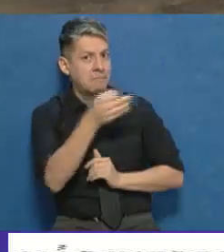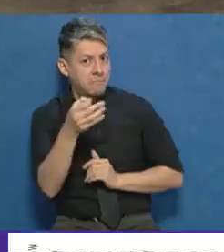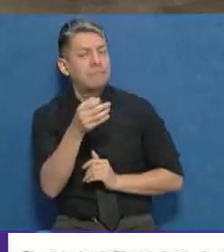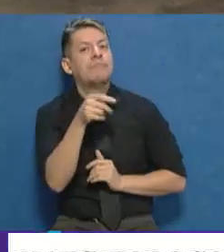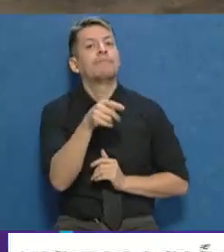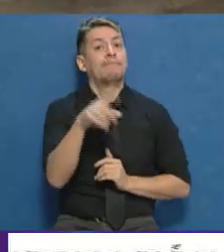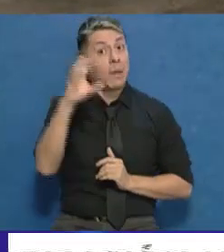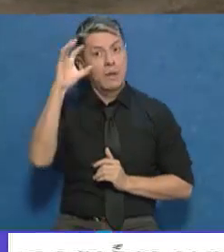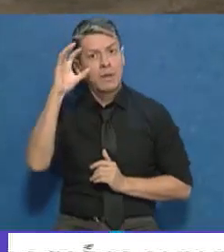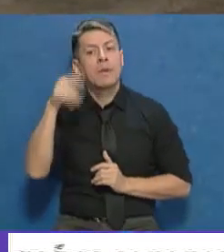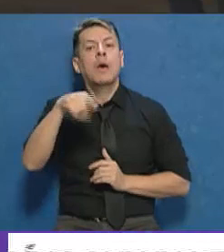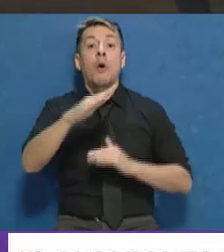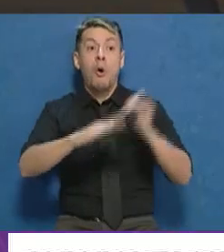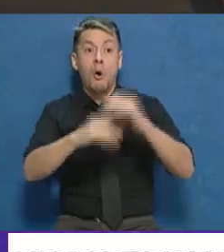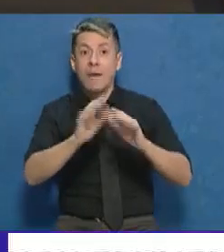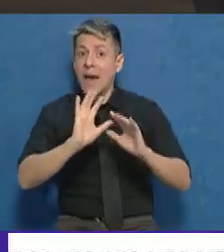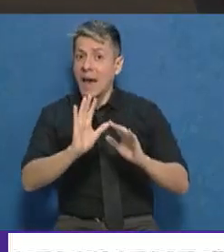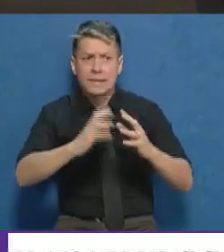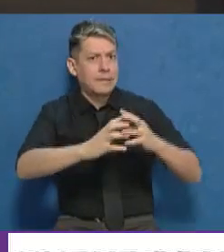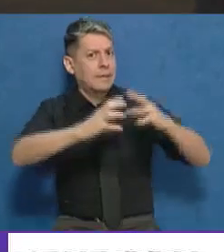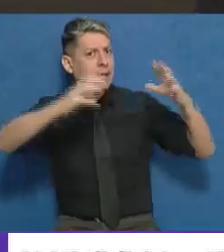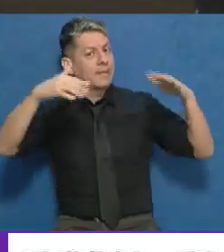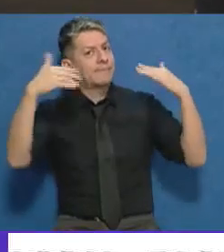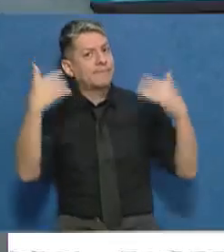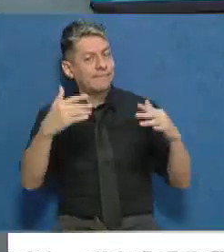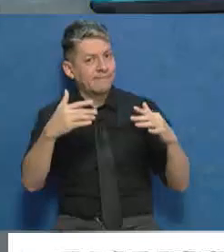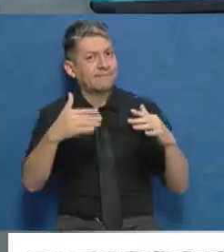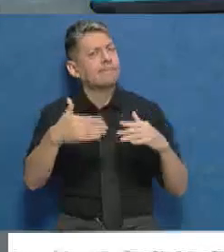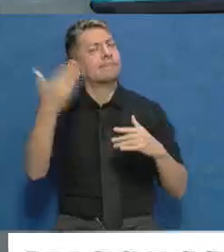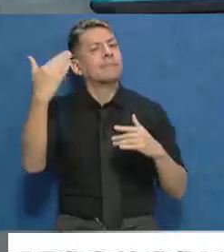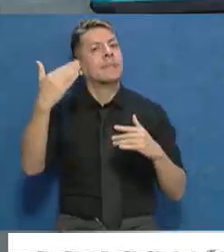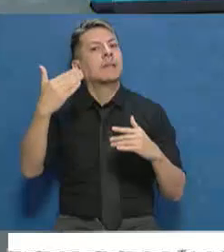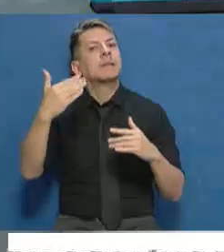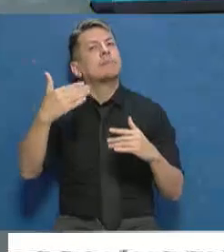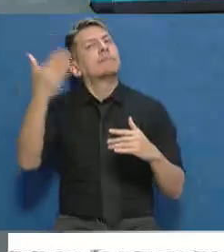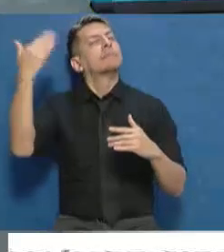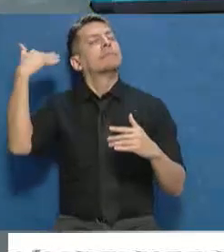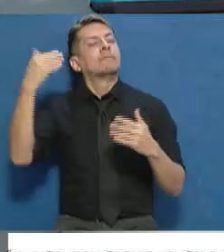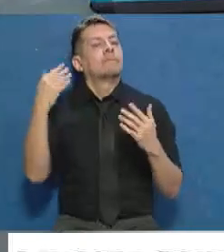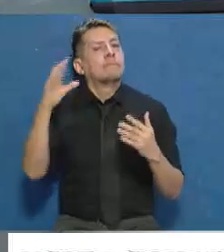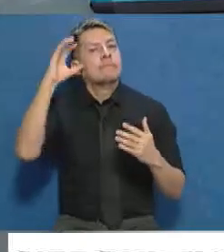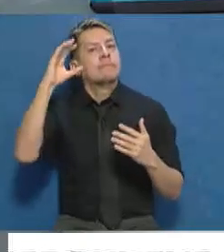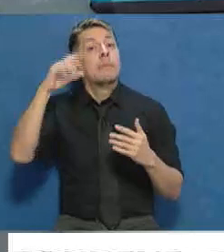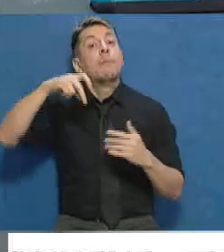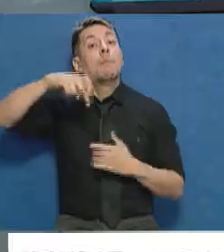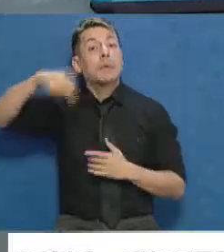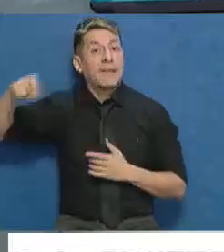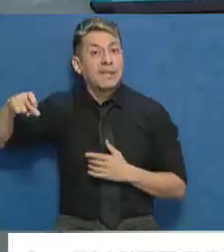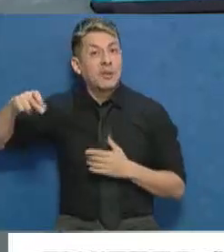recordemos que una obra de estas características, uno por recordar lo último, el antecedente inmediato que es Potrerillos,